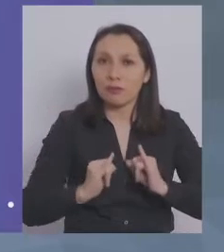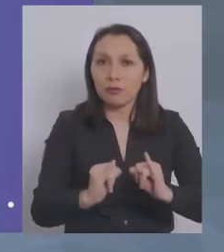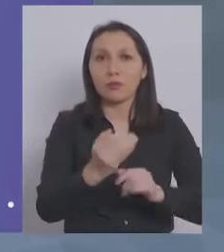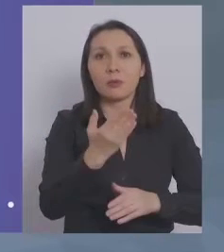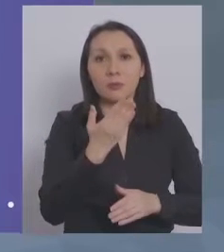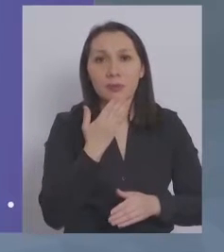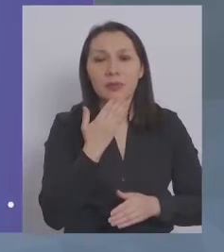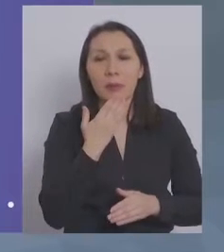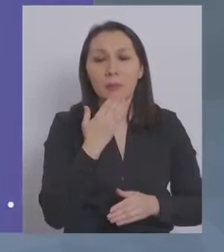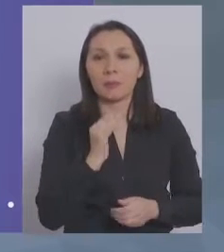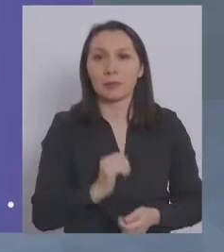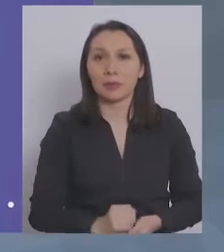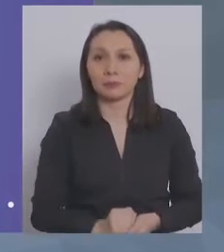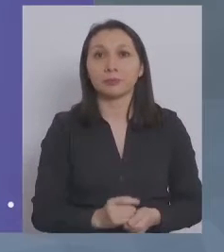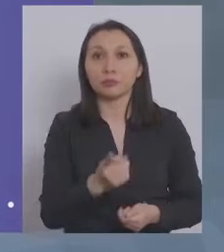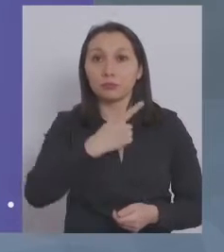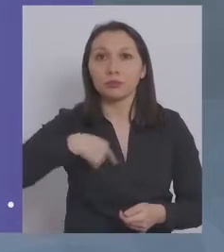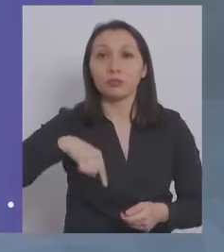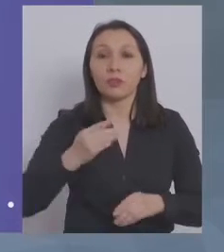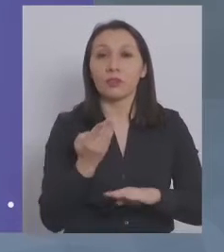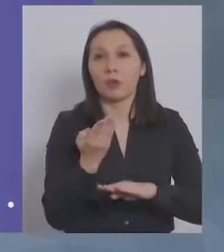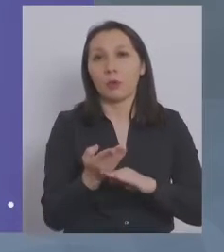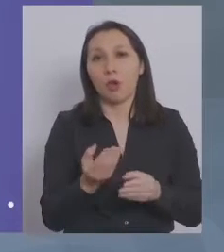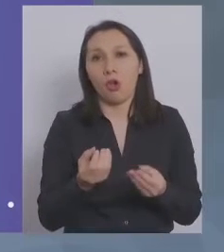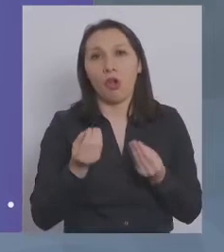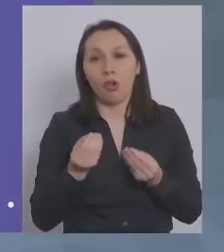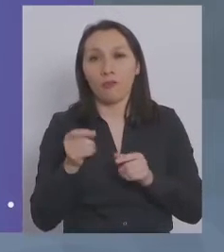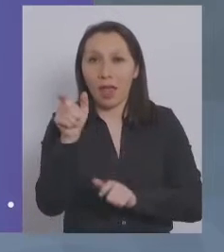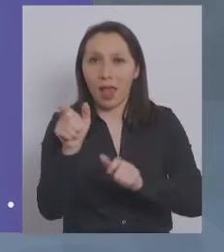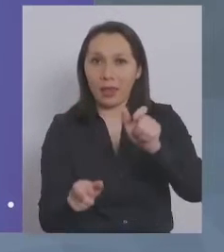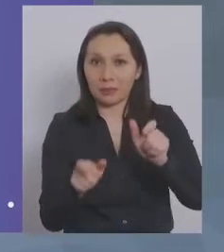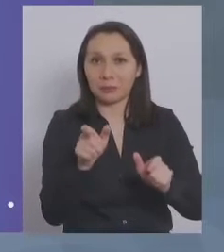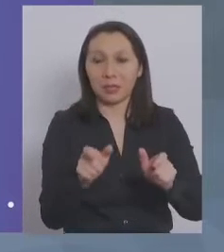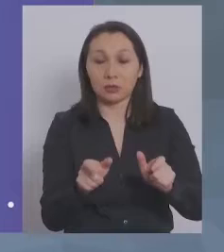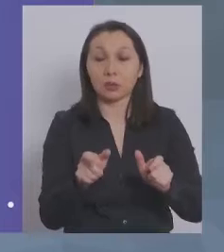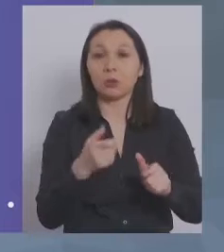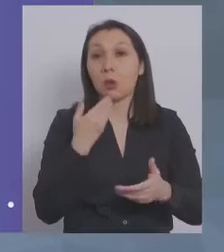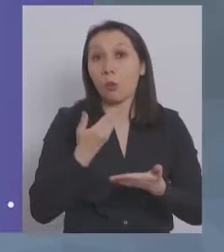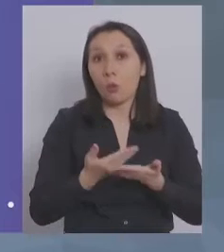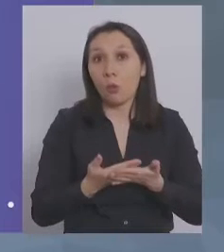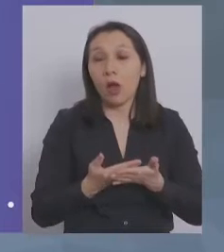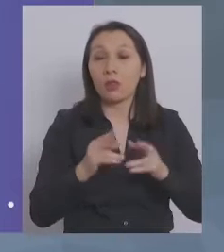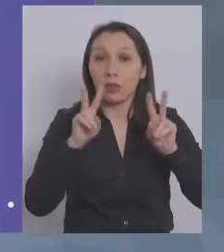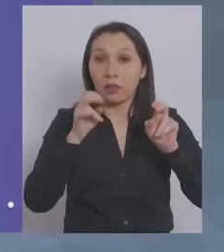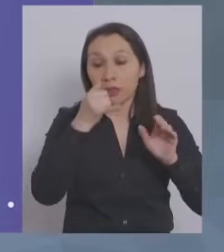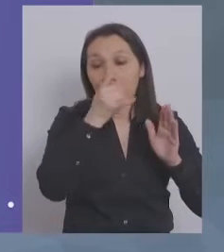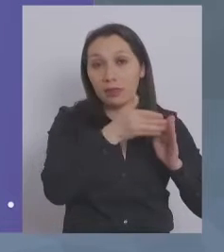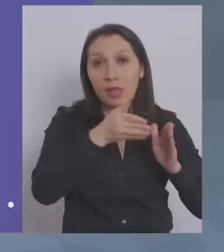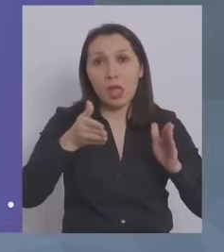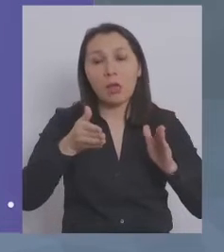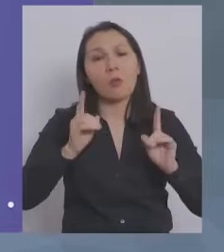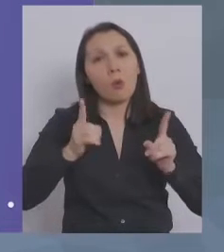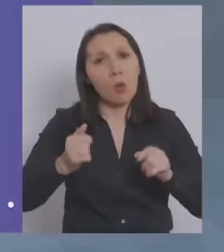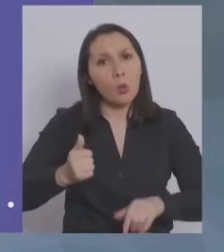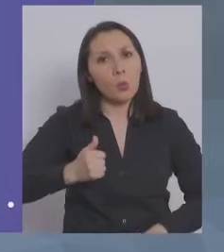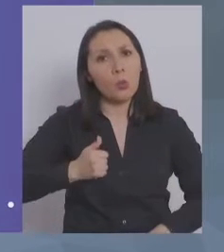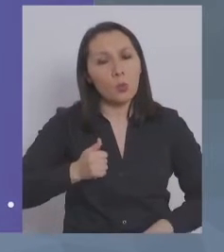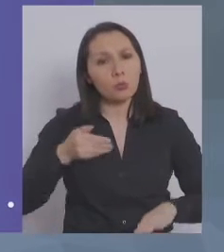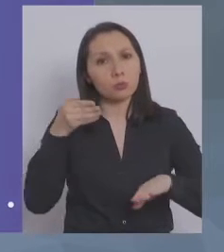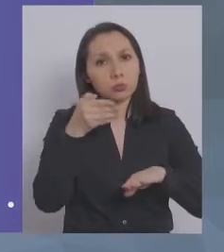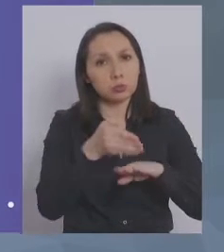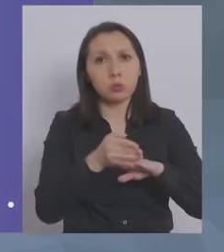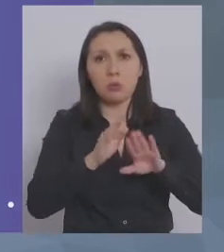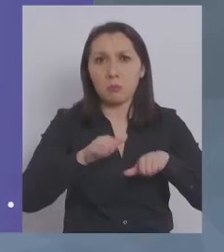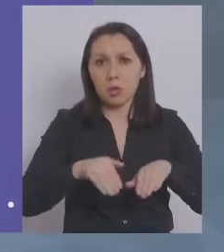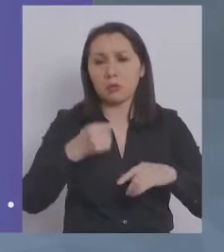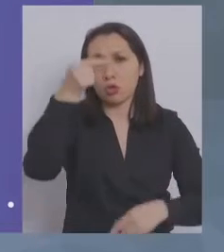que vamos a pedirle, obviamente, a las personas que durante este espacio sigan comprometidos, como